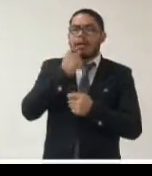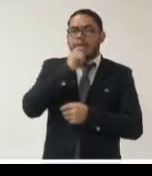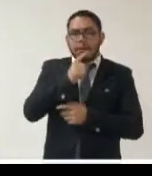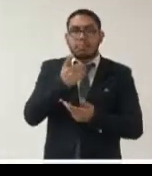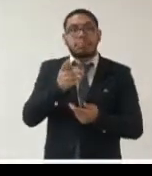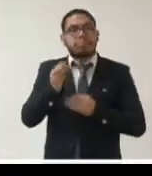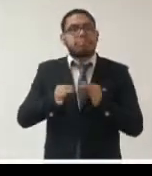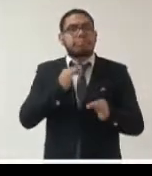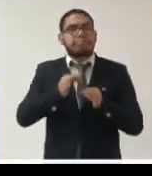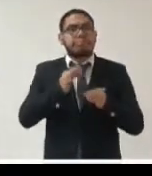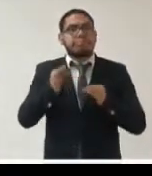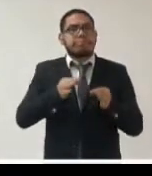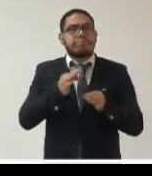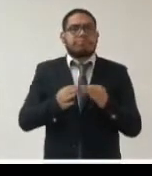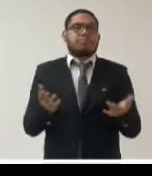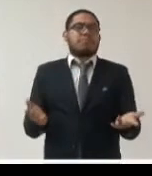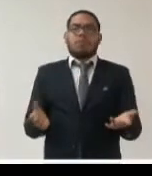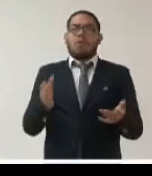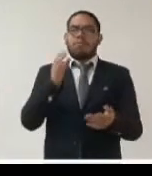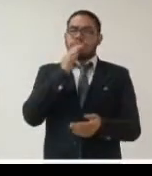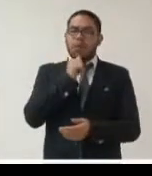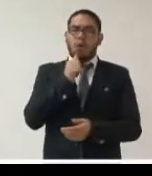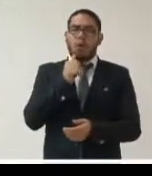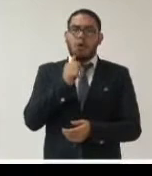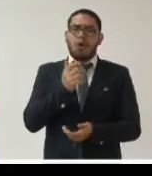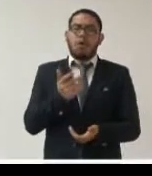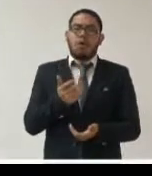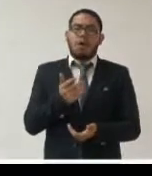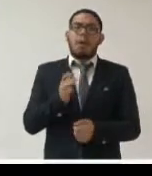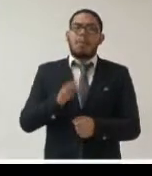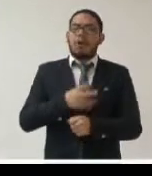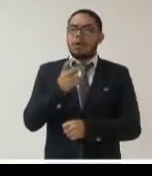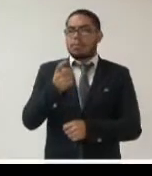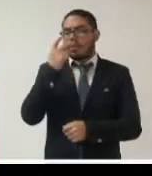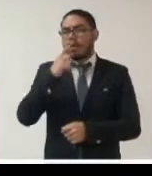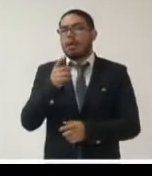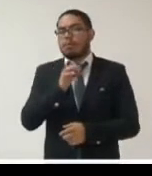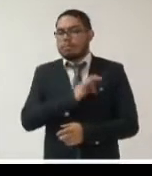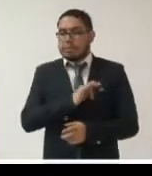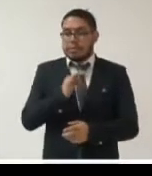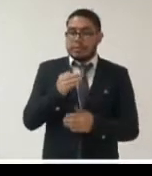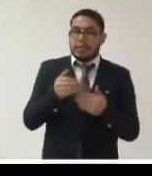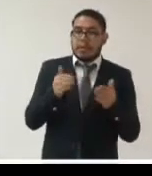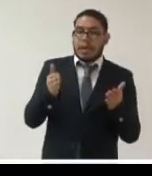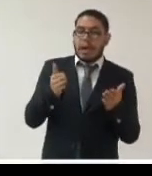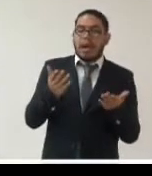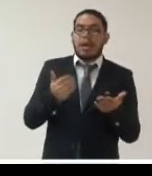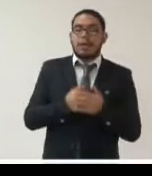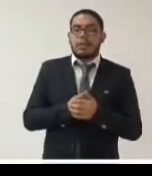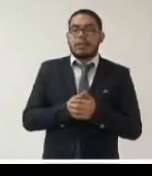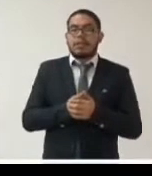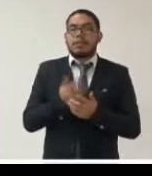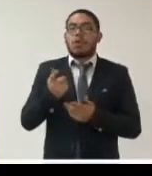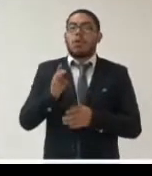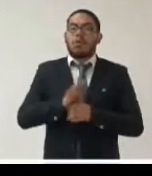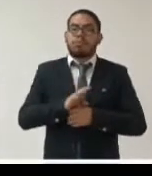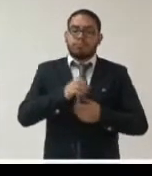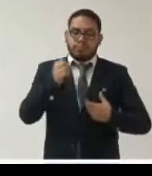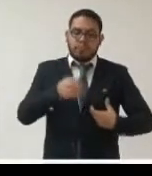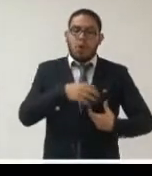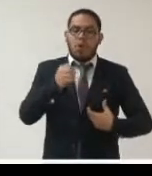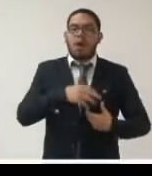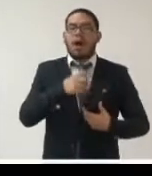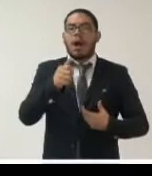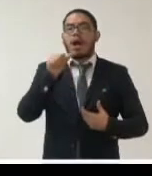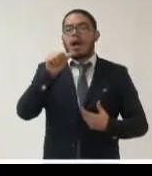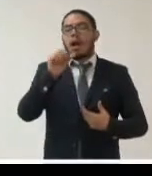si es que no dábamos algún paso para poder abrir cuentas de ahorro para personas